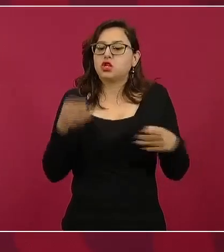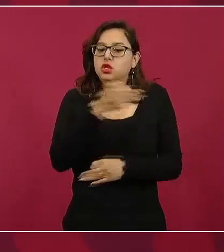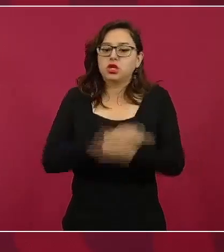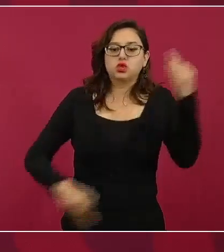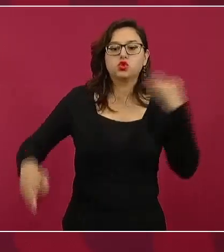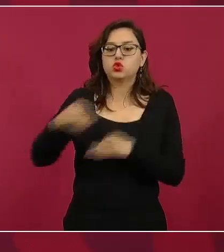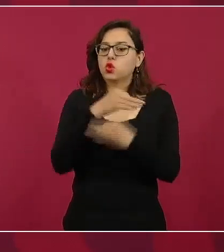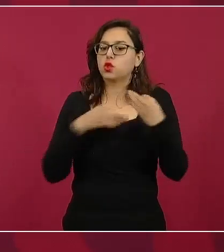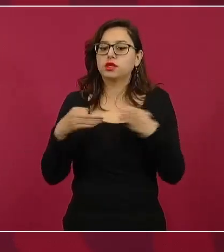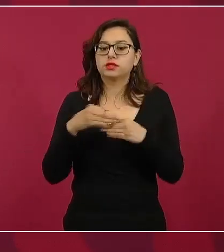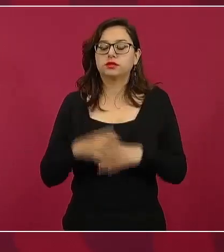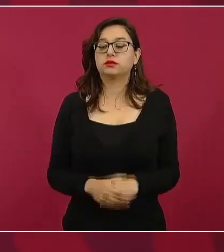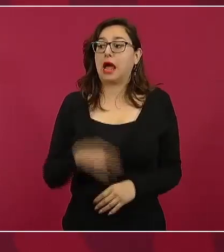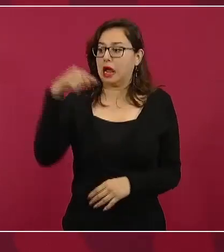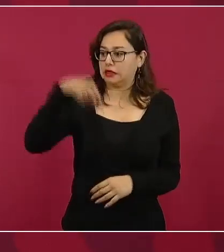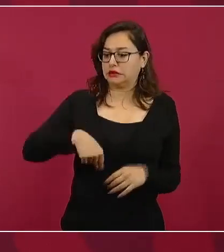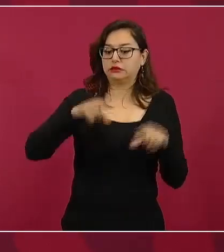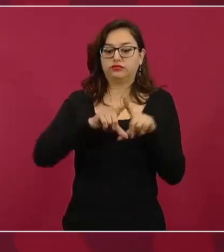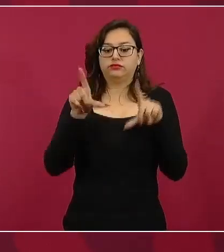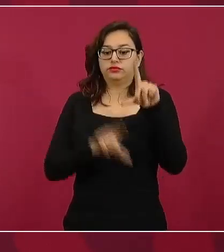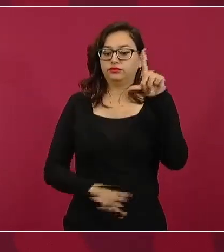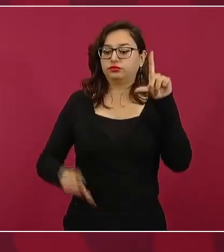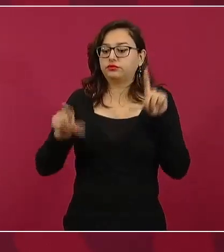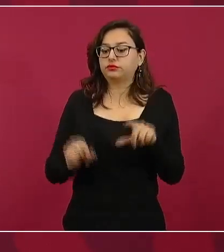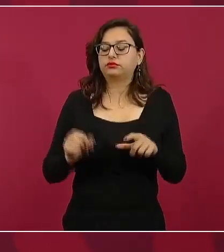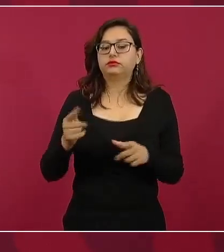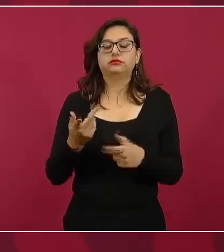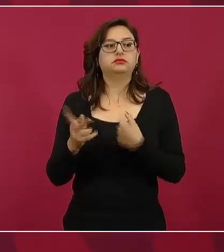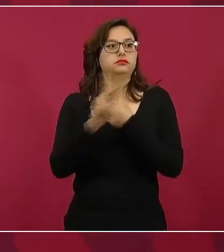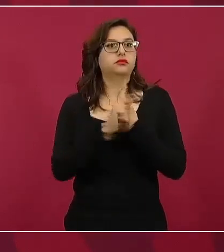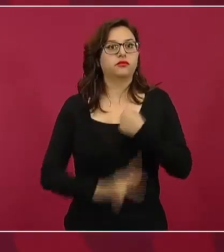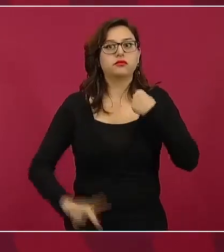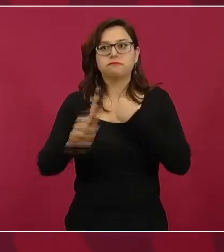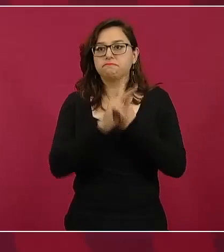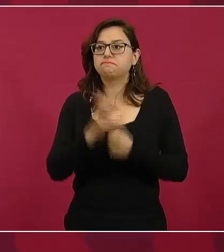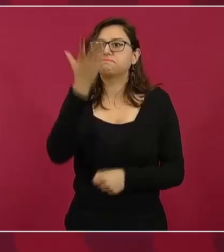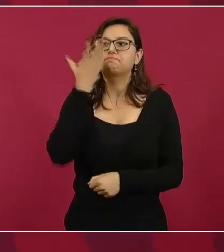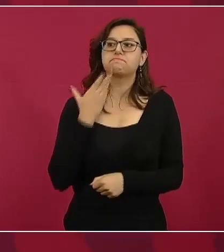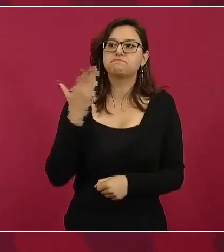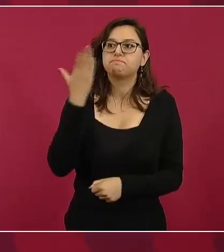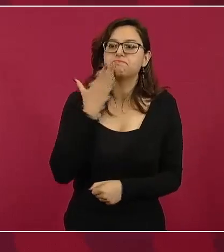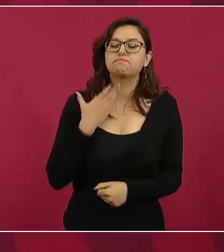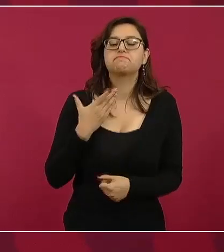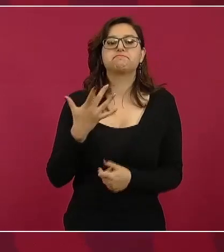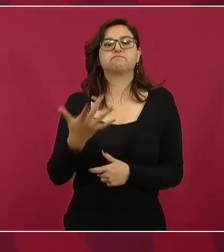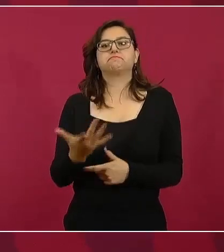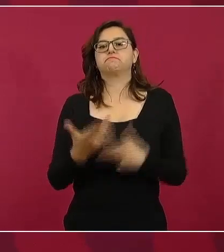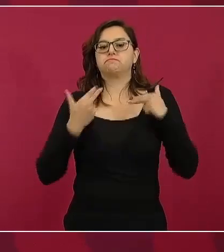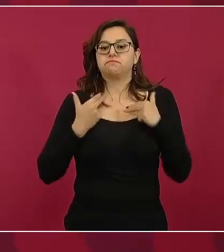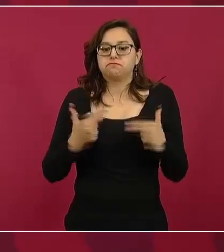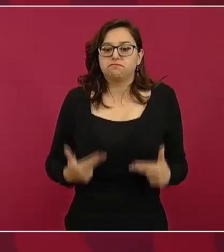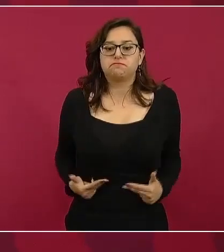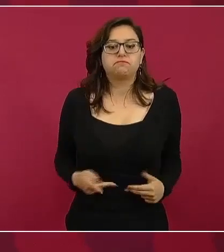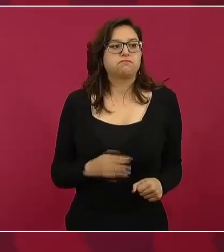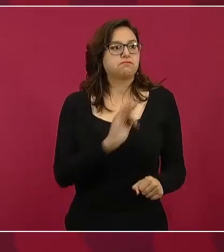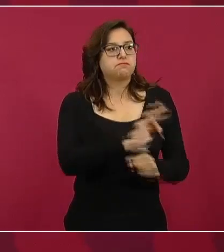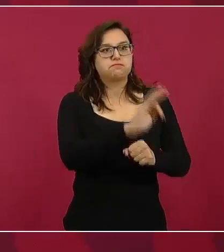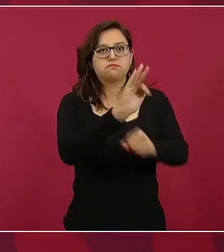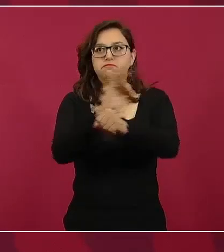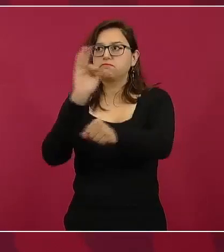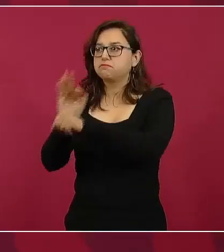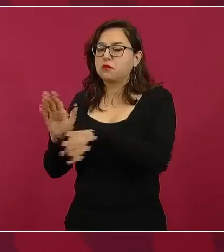un país fraterno donde se atiende, se protege